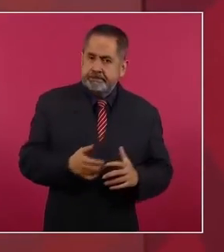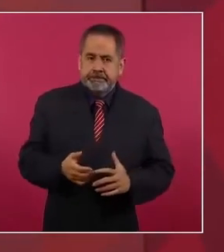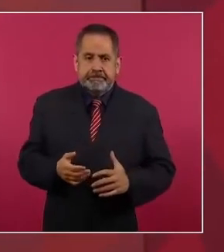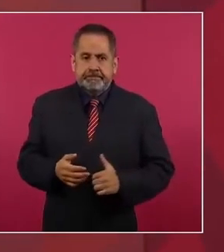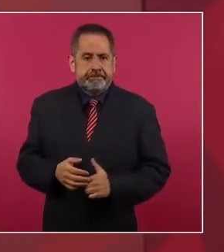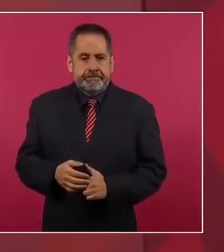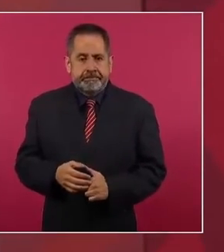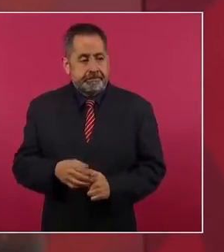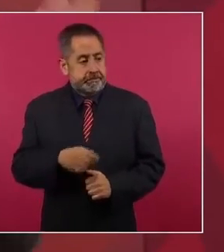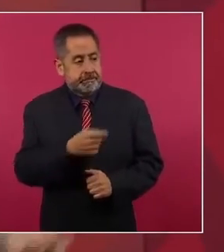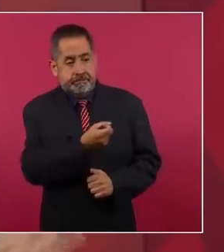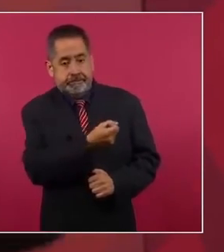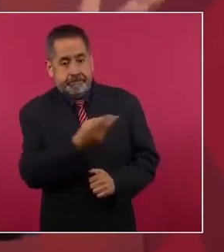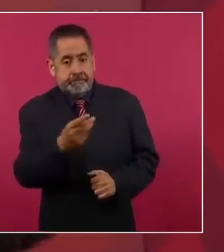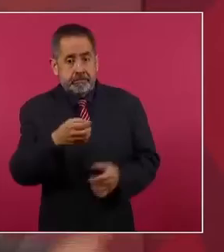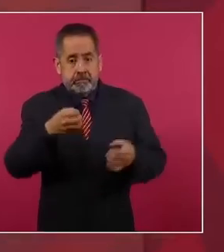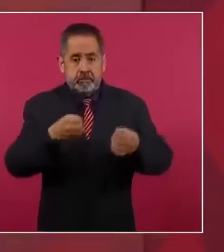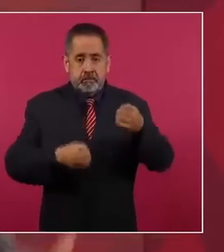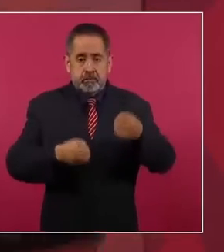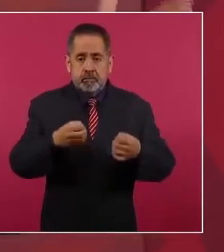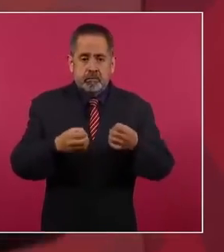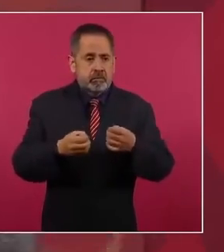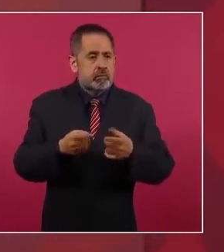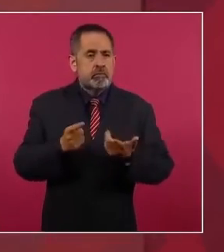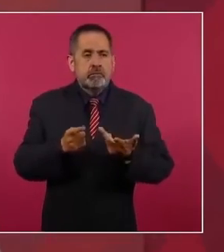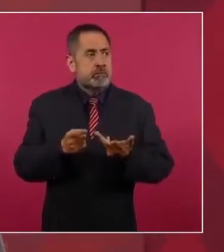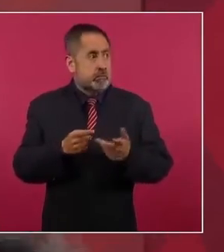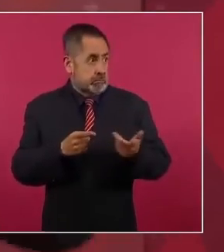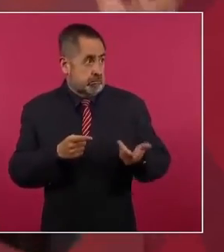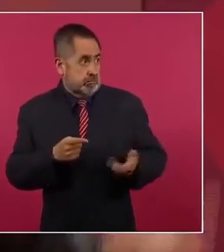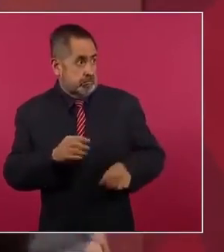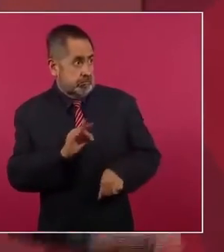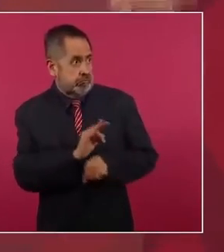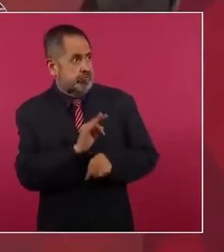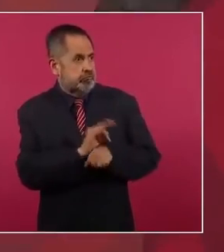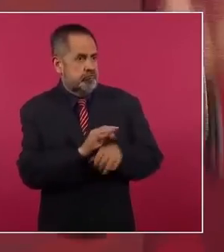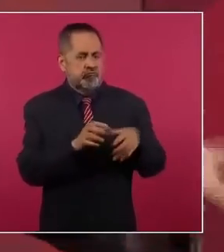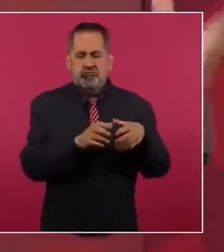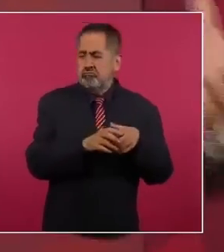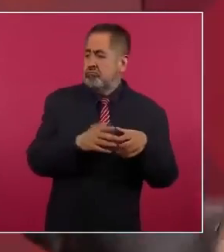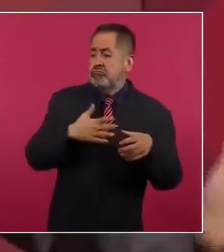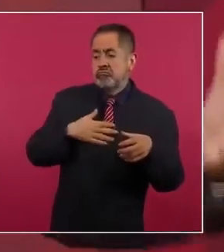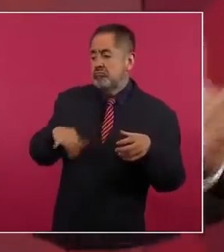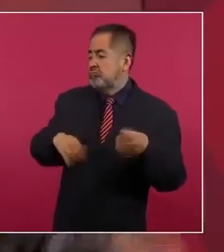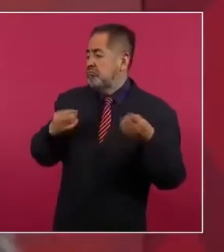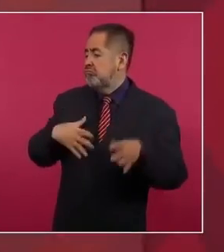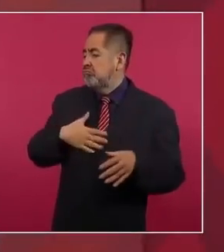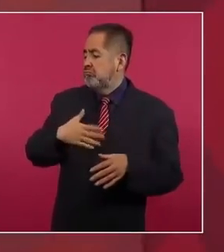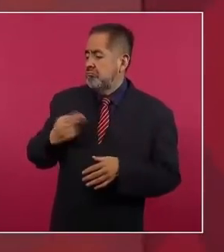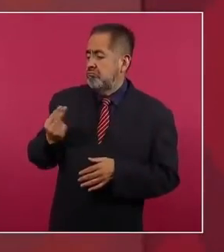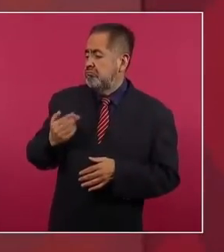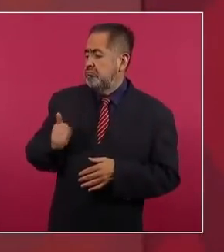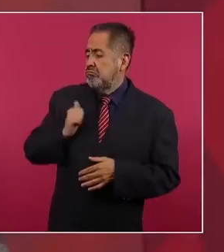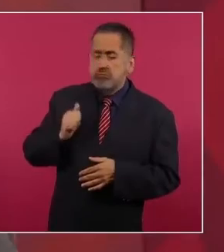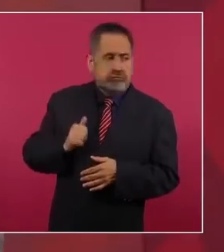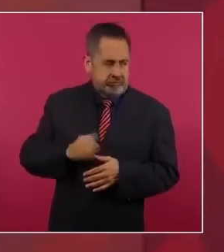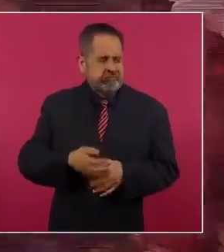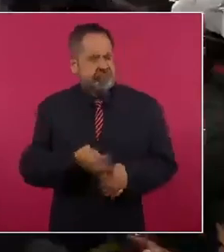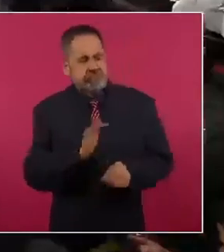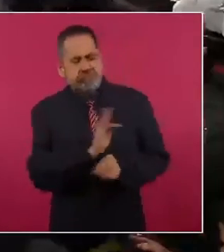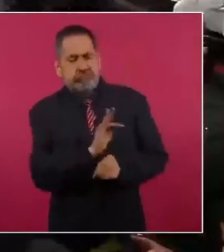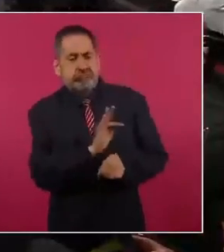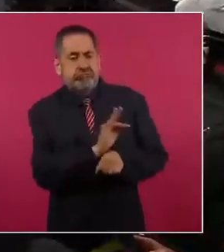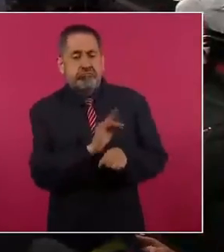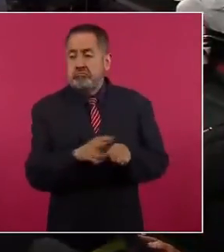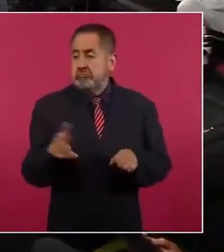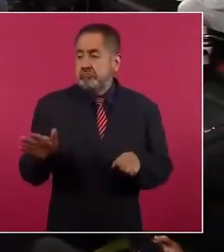Son jueces para defender intereses de grupos, de intereses creados. Todos estos que